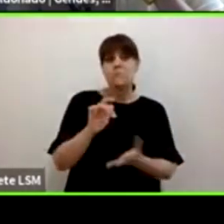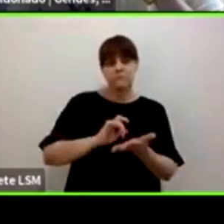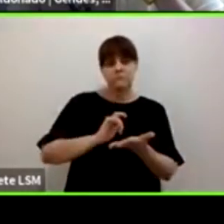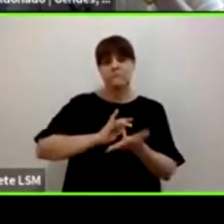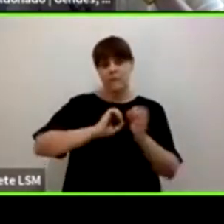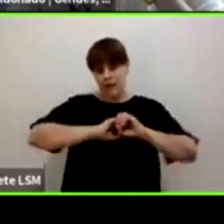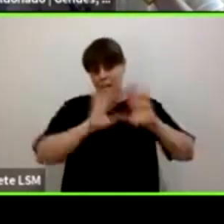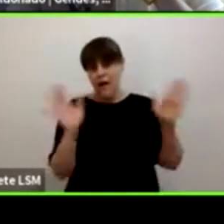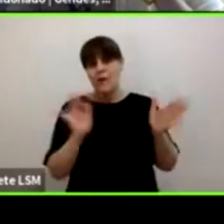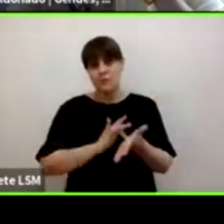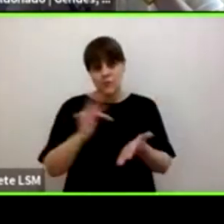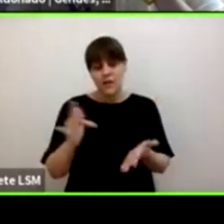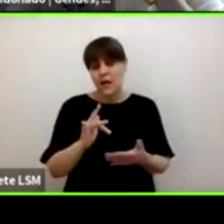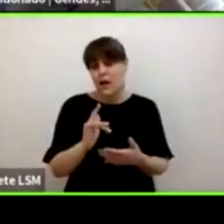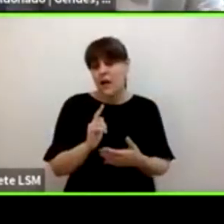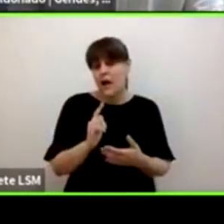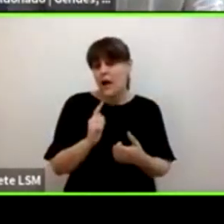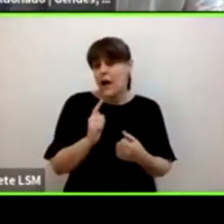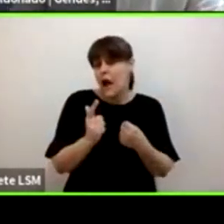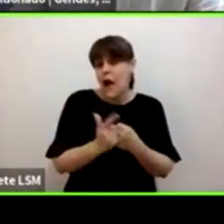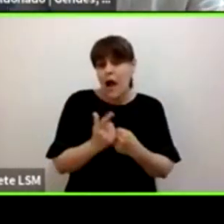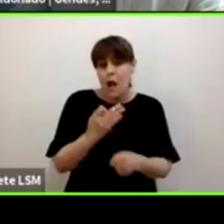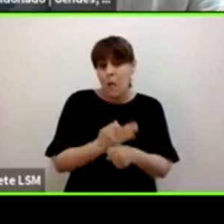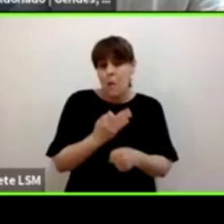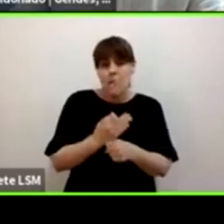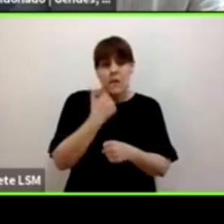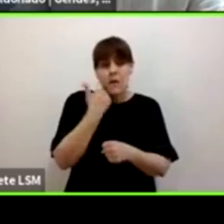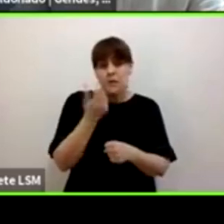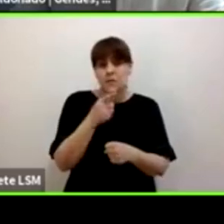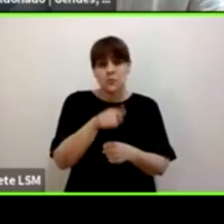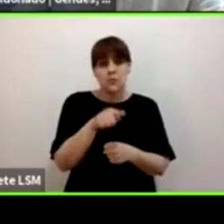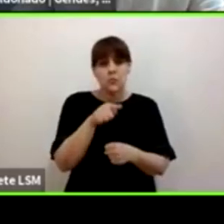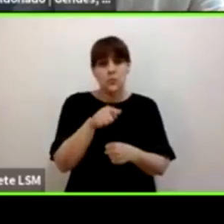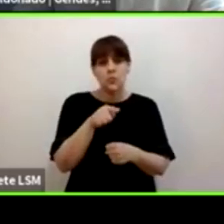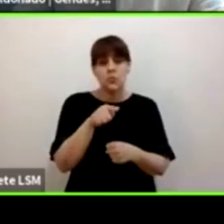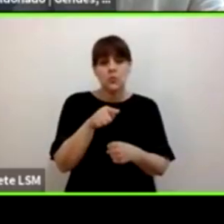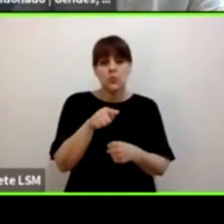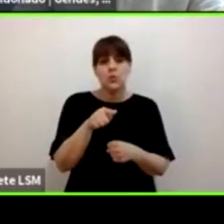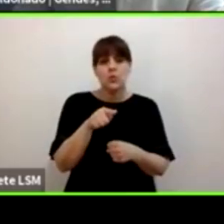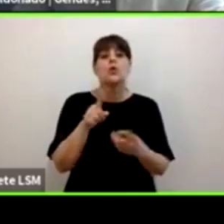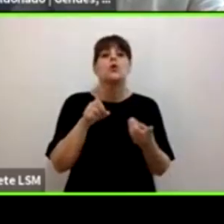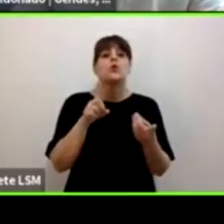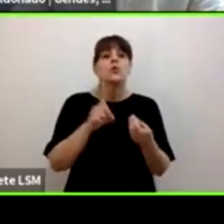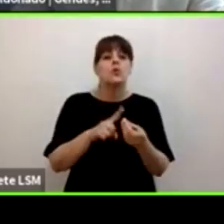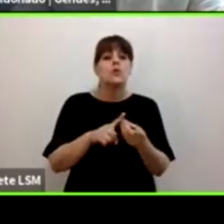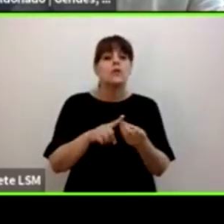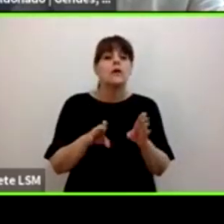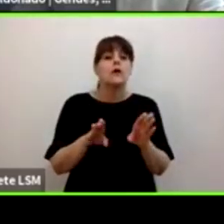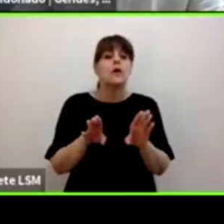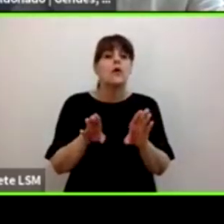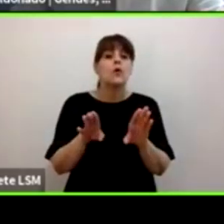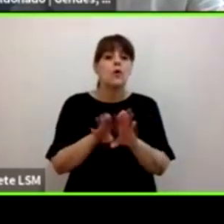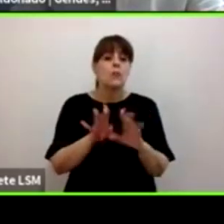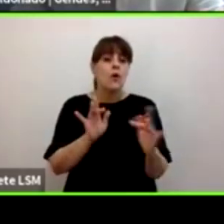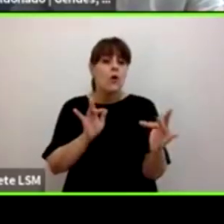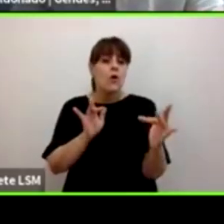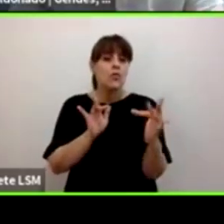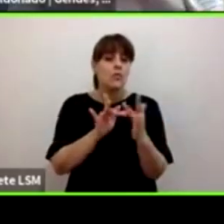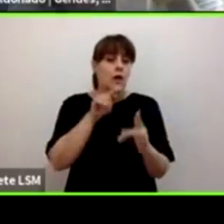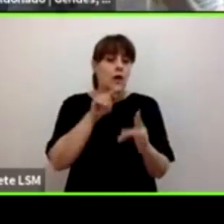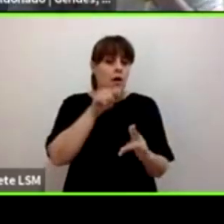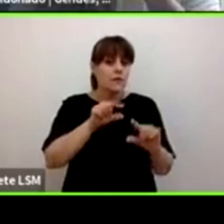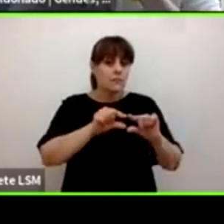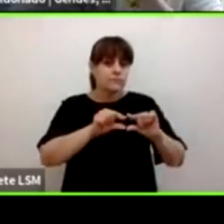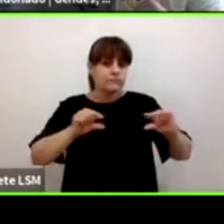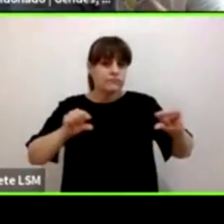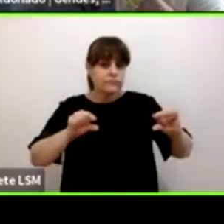si quisieras en esta ronda conclusiva con eso vamos a terminando donde te podrían conseguir las personas en qué dirección de